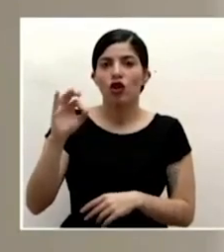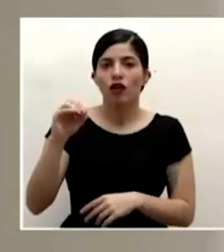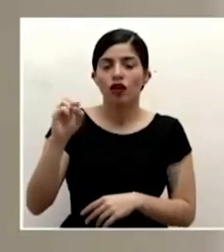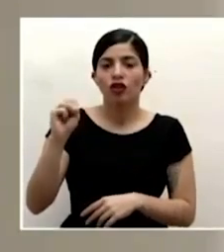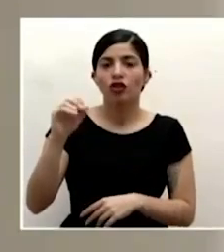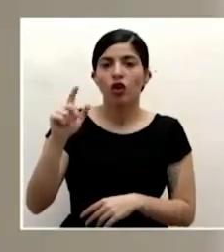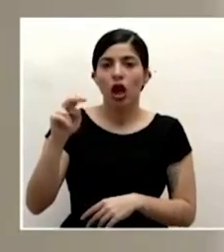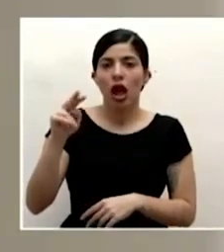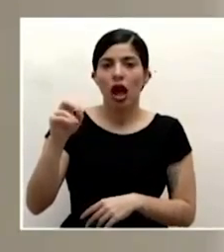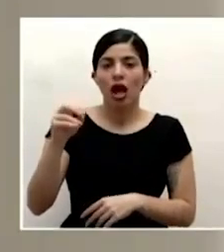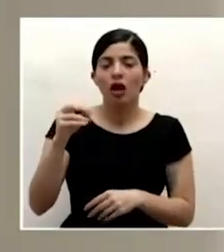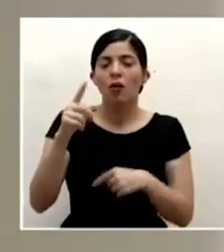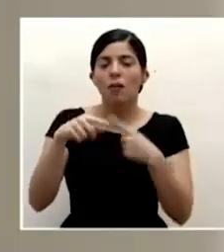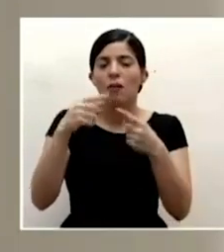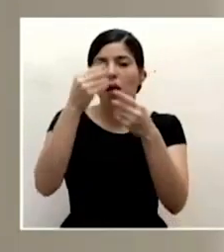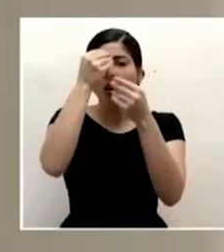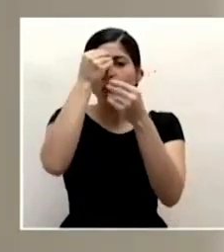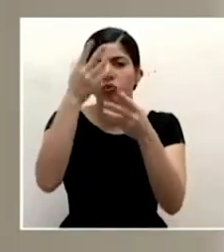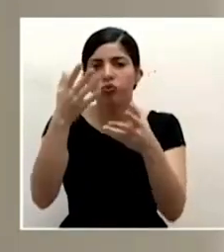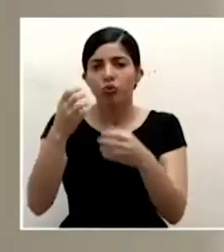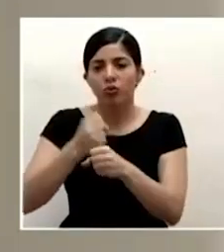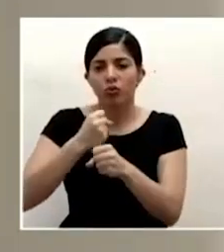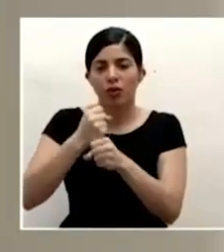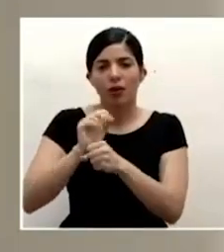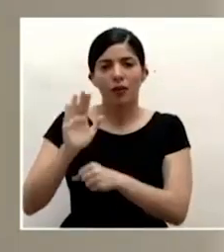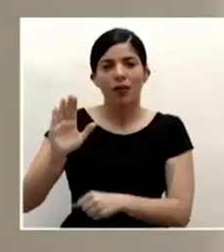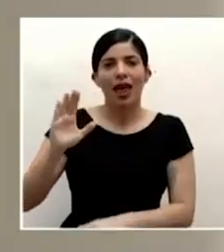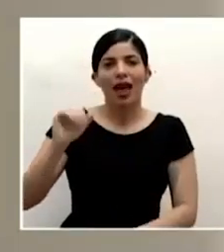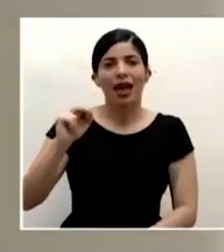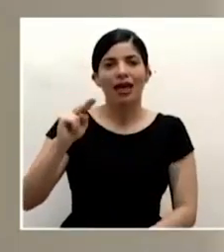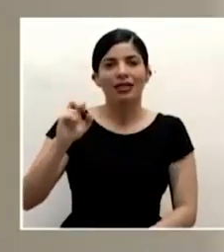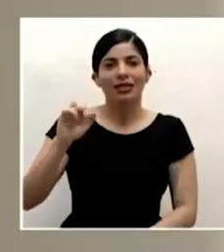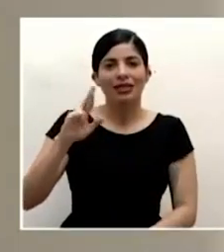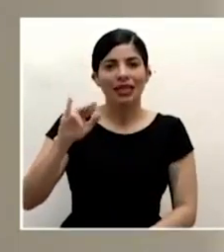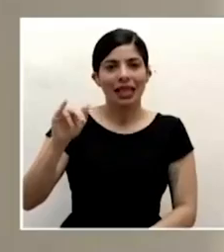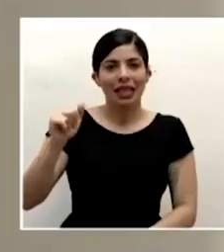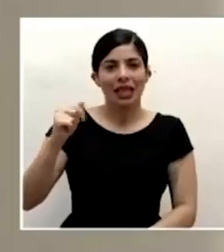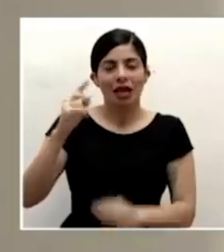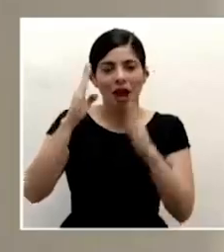realizado por la cancillería ante la emergencia del COVID-19